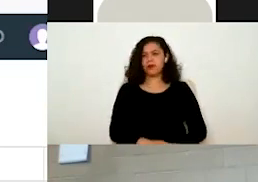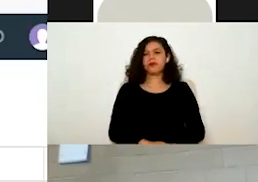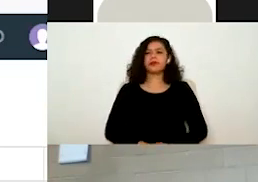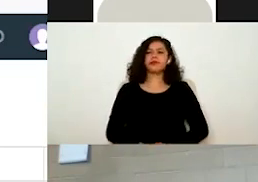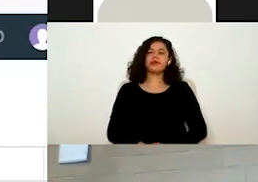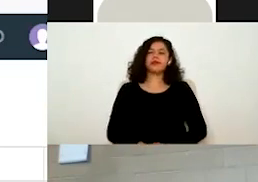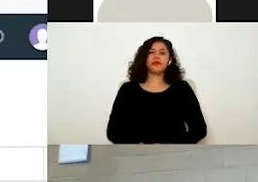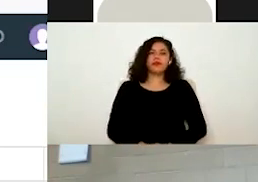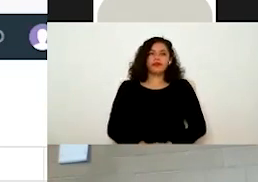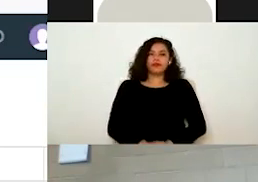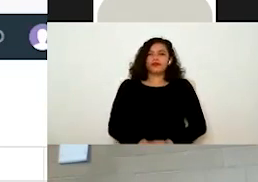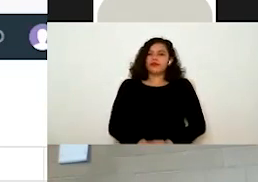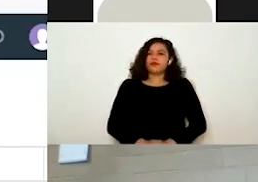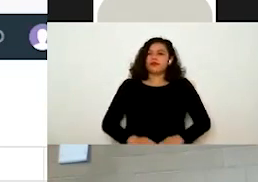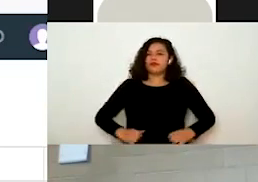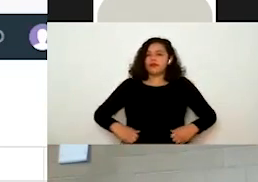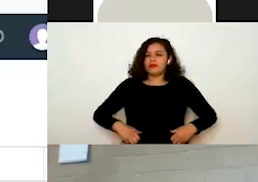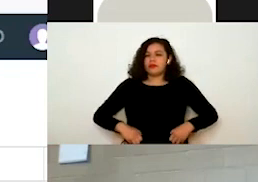Vamos a poner aquí...